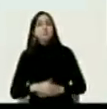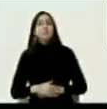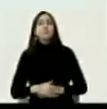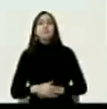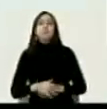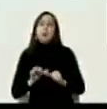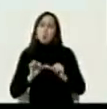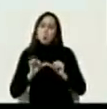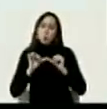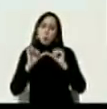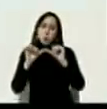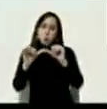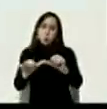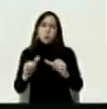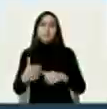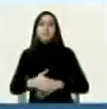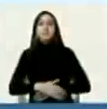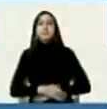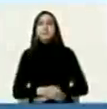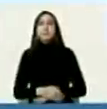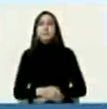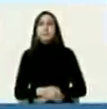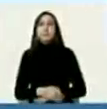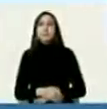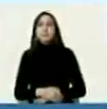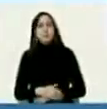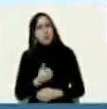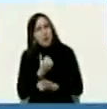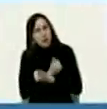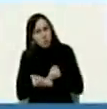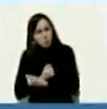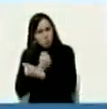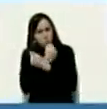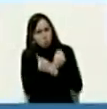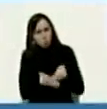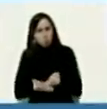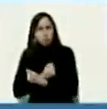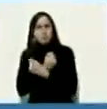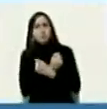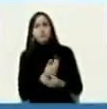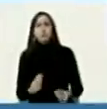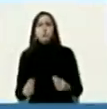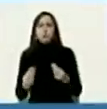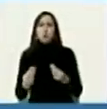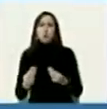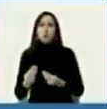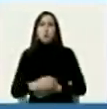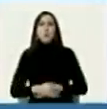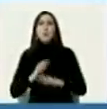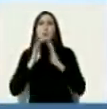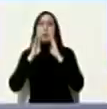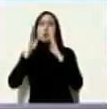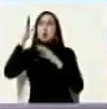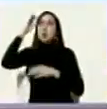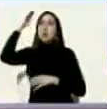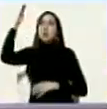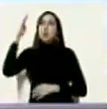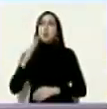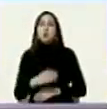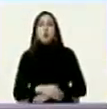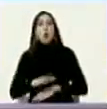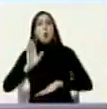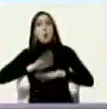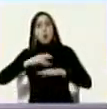poquito a poco con mucho amor y con la bendición de Dios el creador pues somos